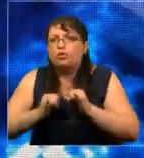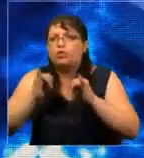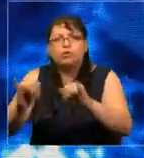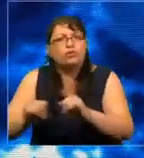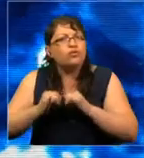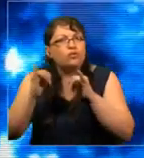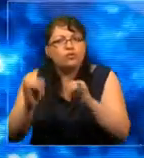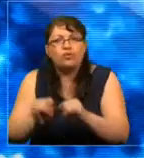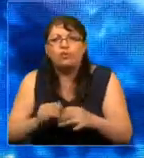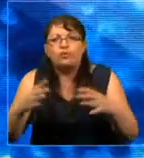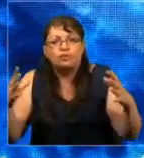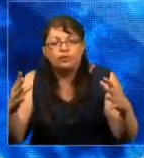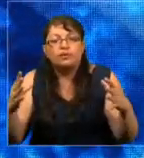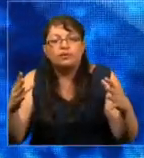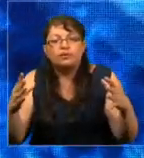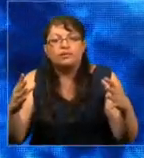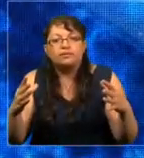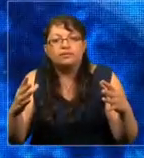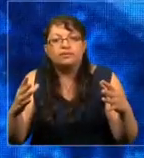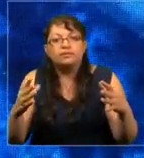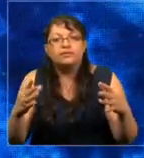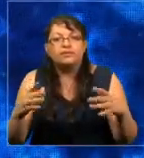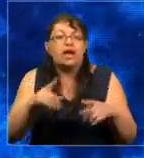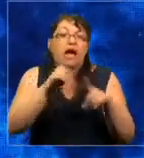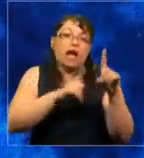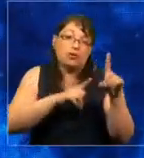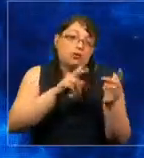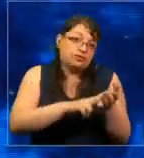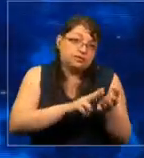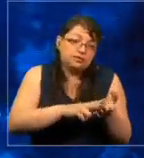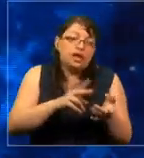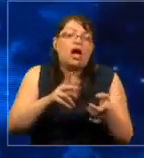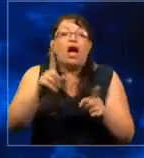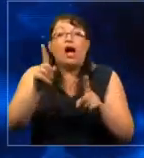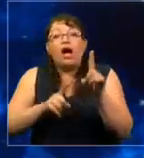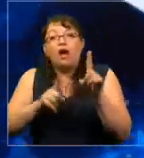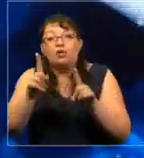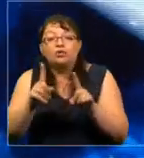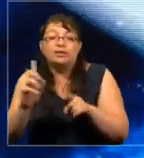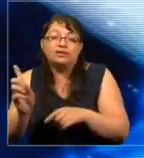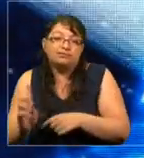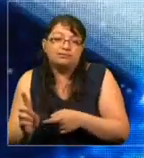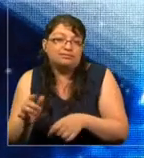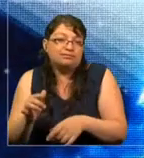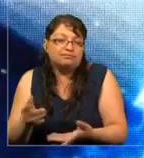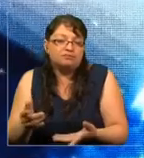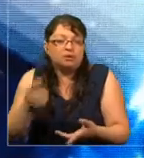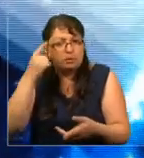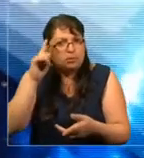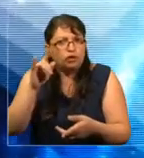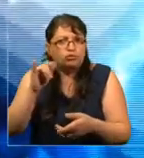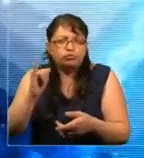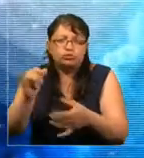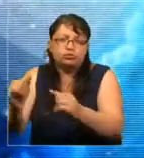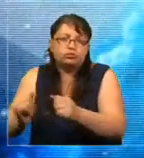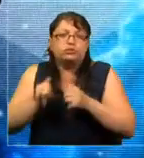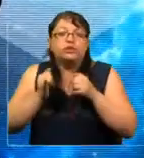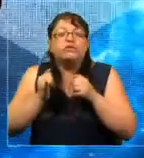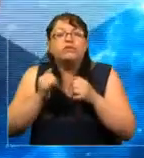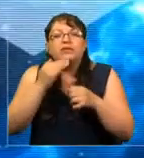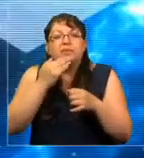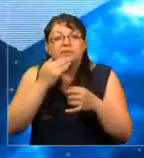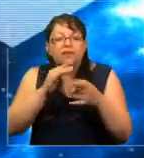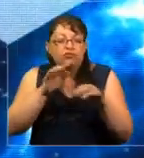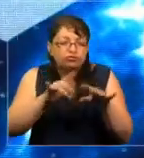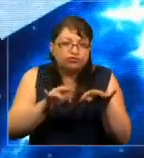tiene información. Alguna de ellas acertada, alguna de ellas veraz, otra no, pero es hiperinformado. Es digital,